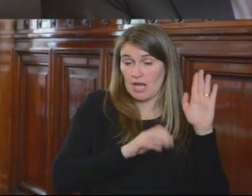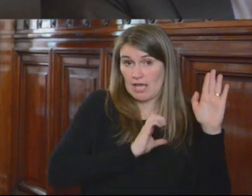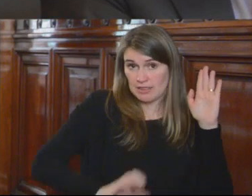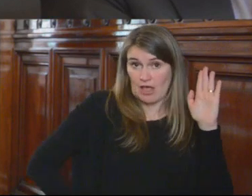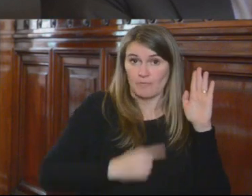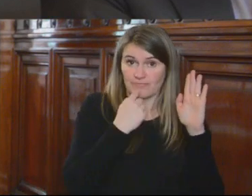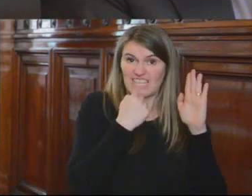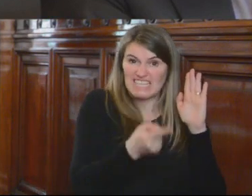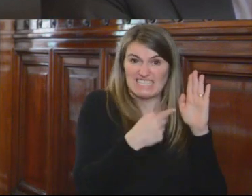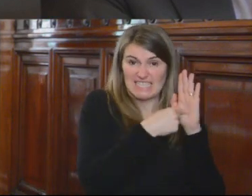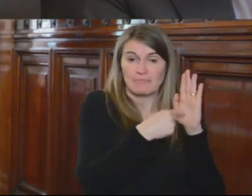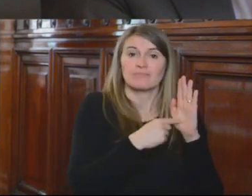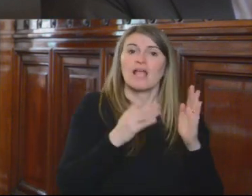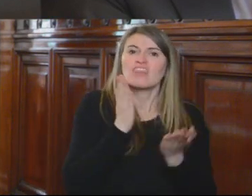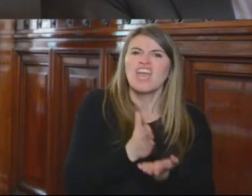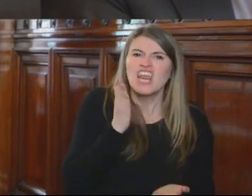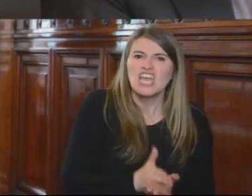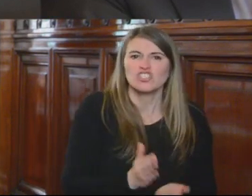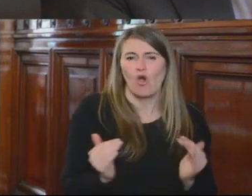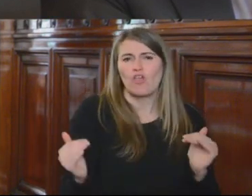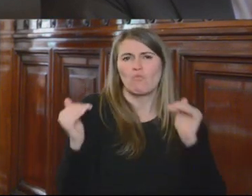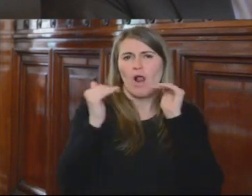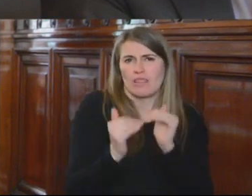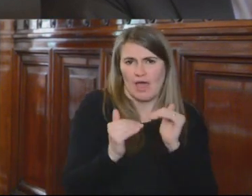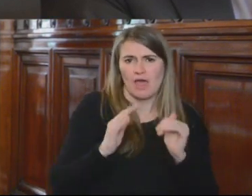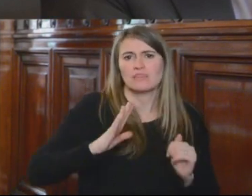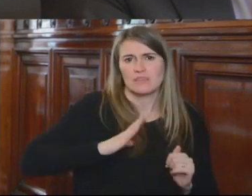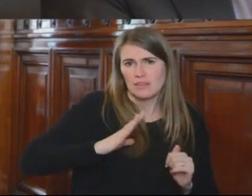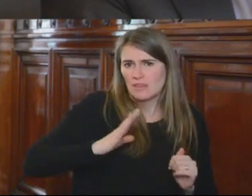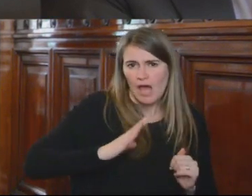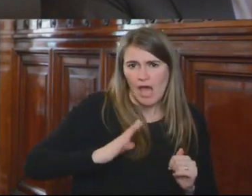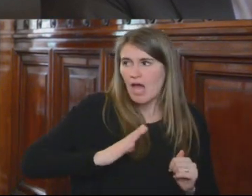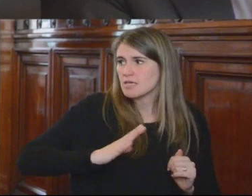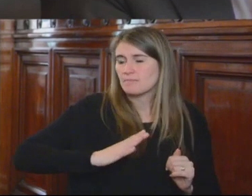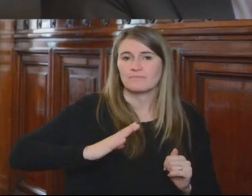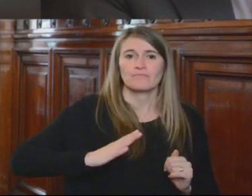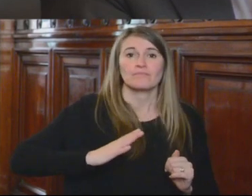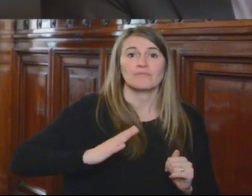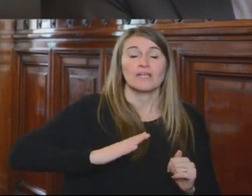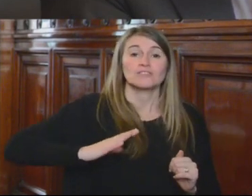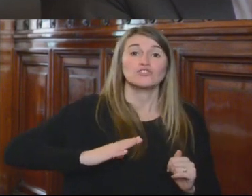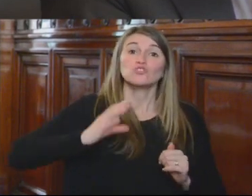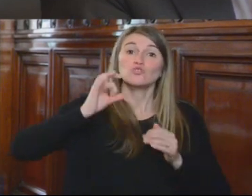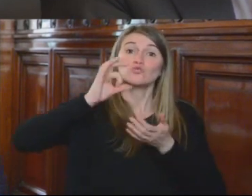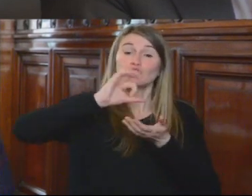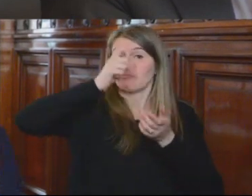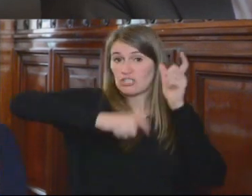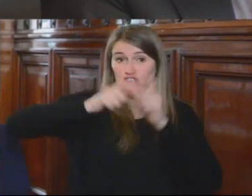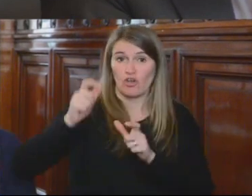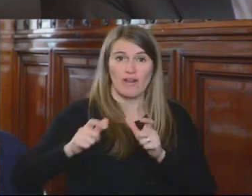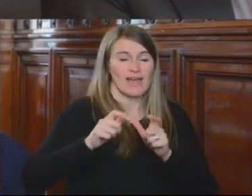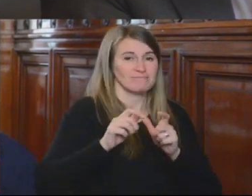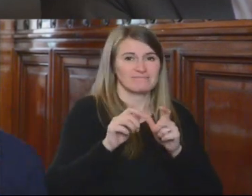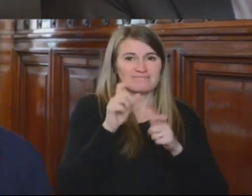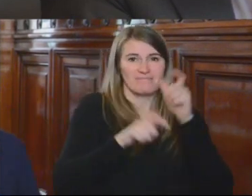establece el derecho de igualdad que exige el mismo trato para los sujetos y hechos que se encuentran cobijados bajo una misma